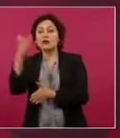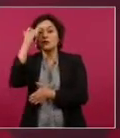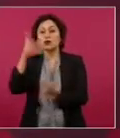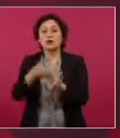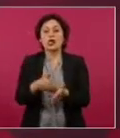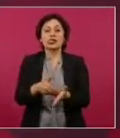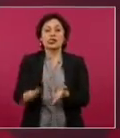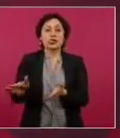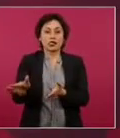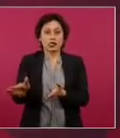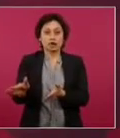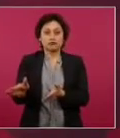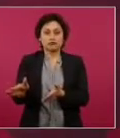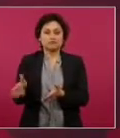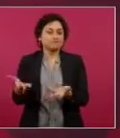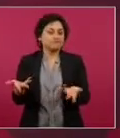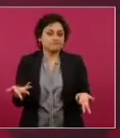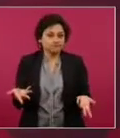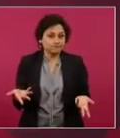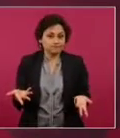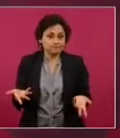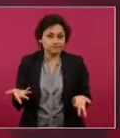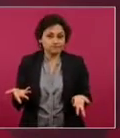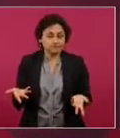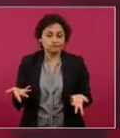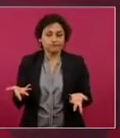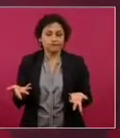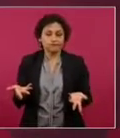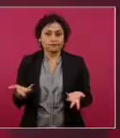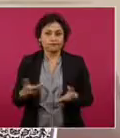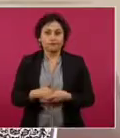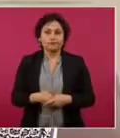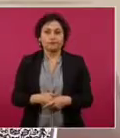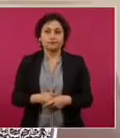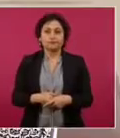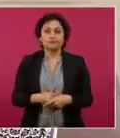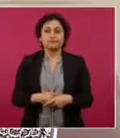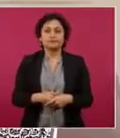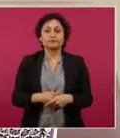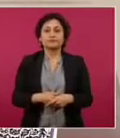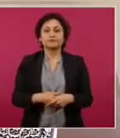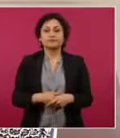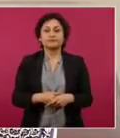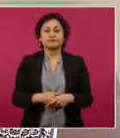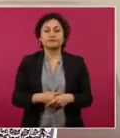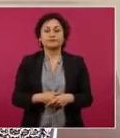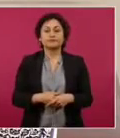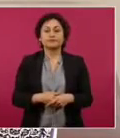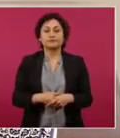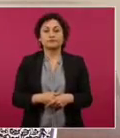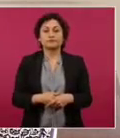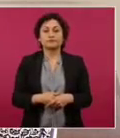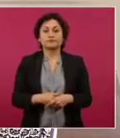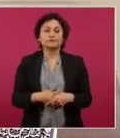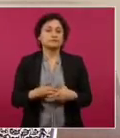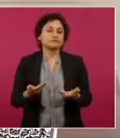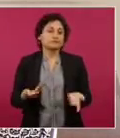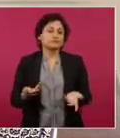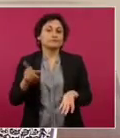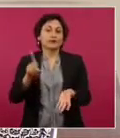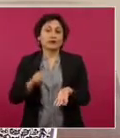argucias o maniobras